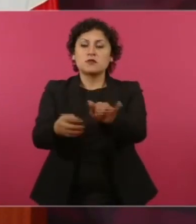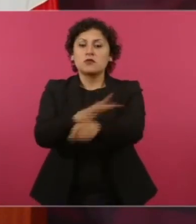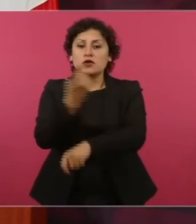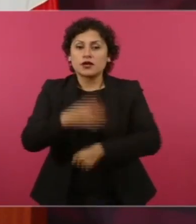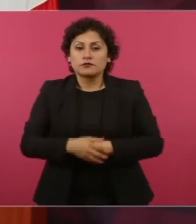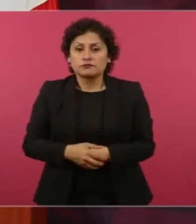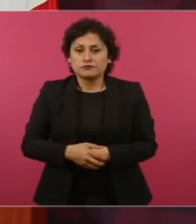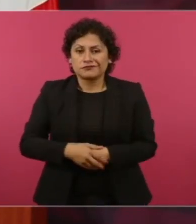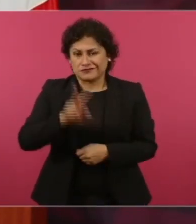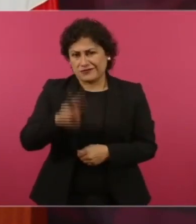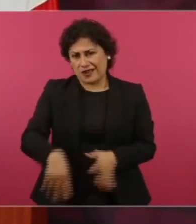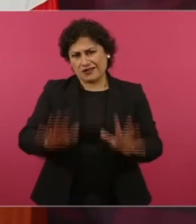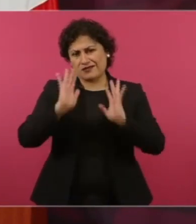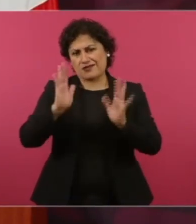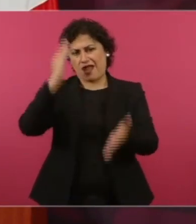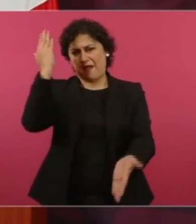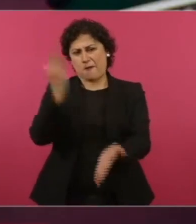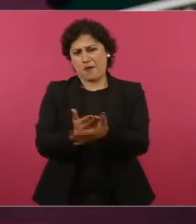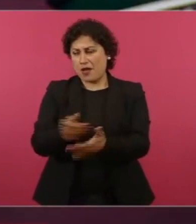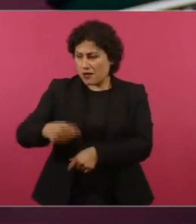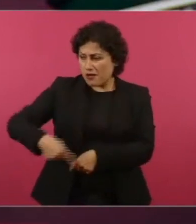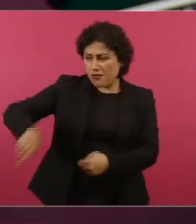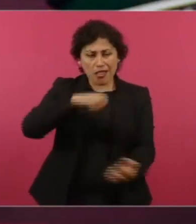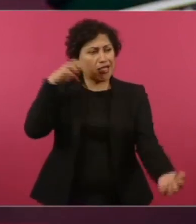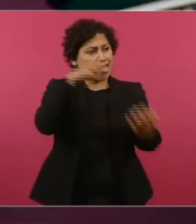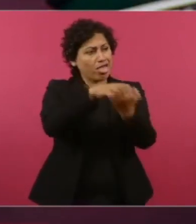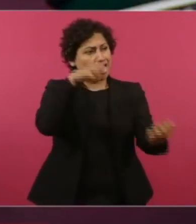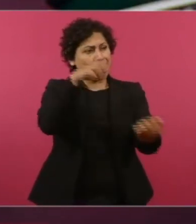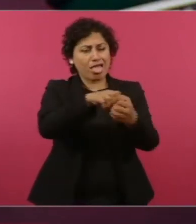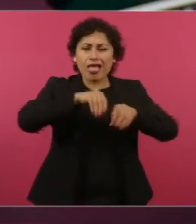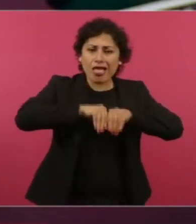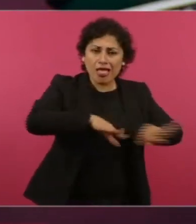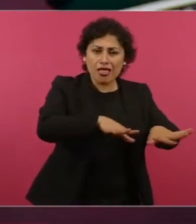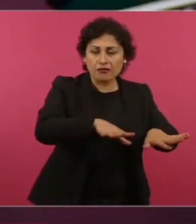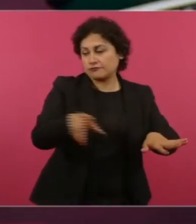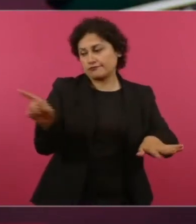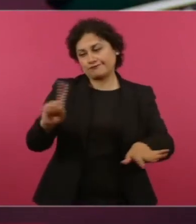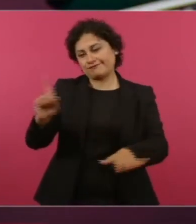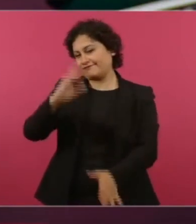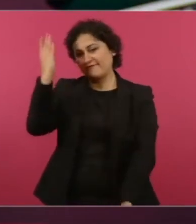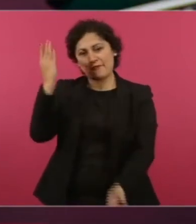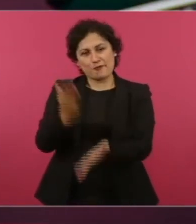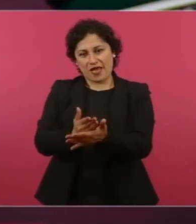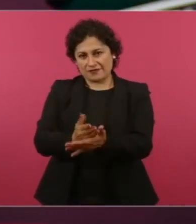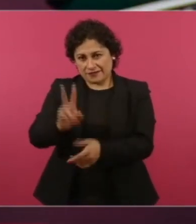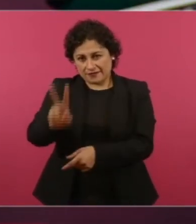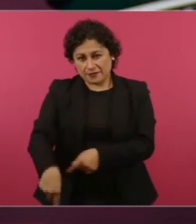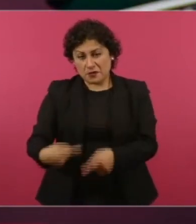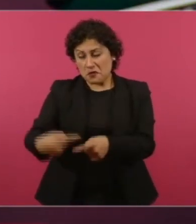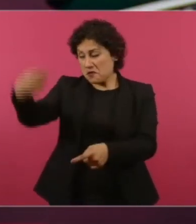de estar engañando. Estamos hablando de muchísimos años,